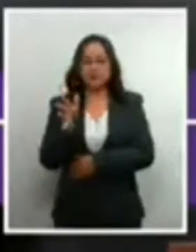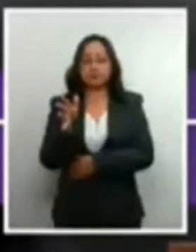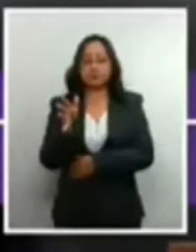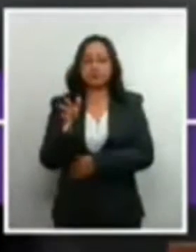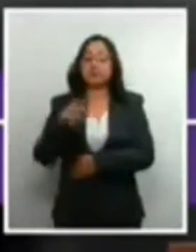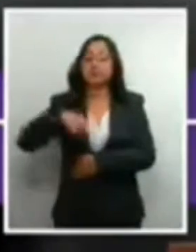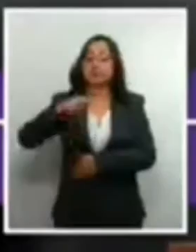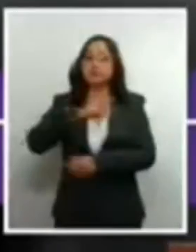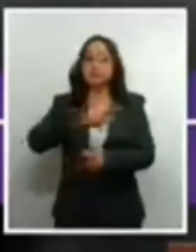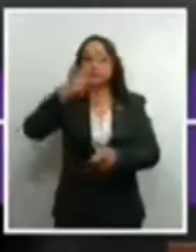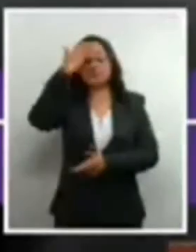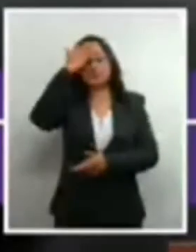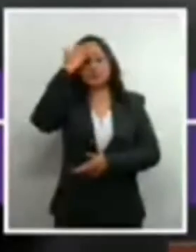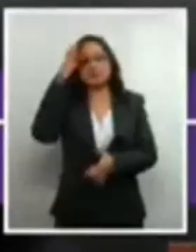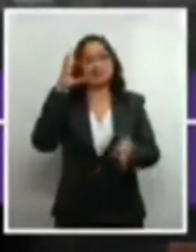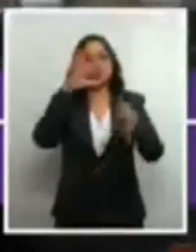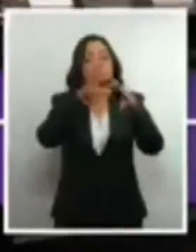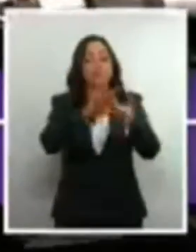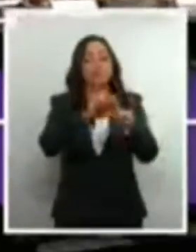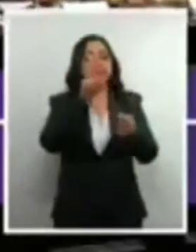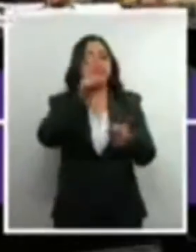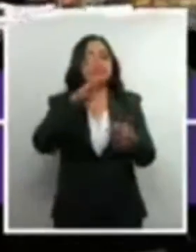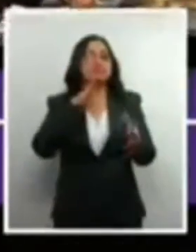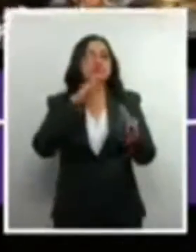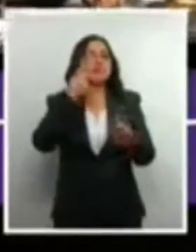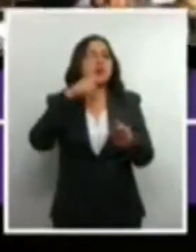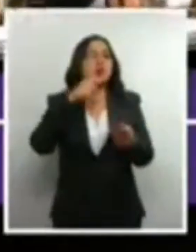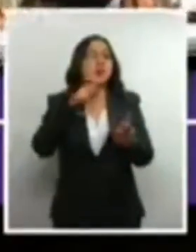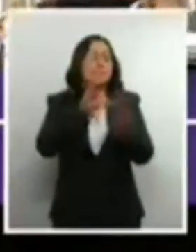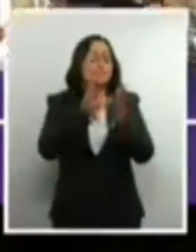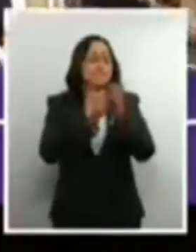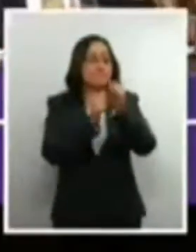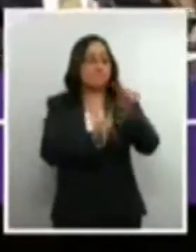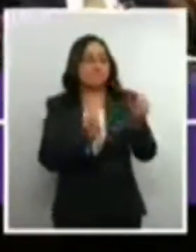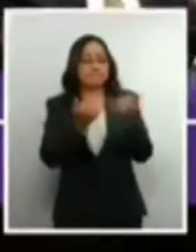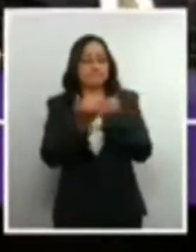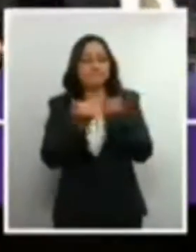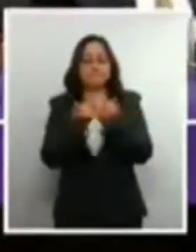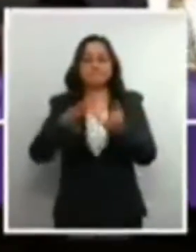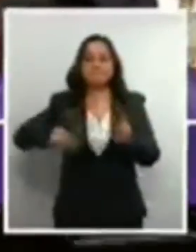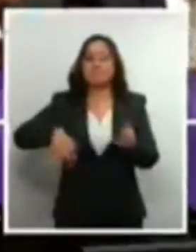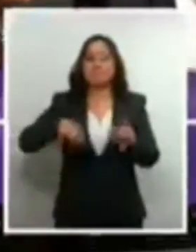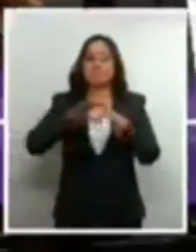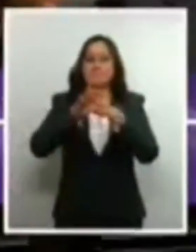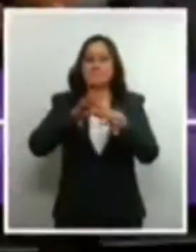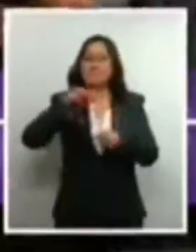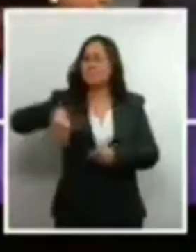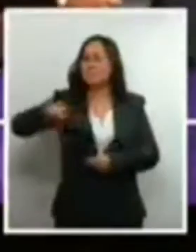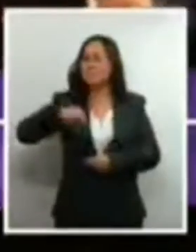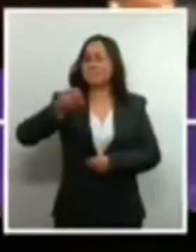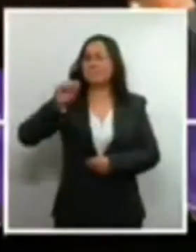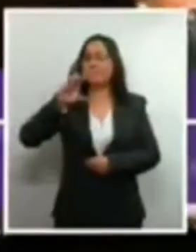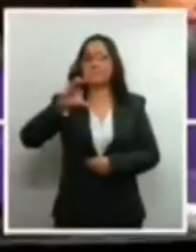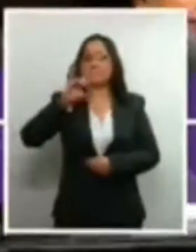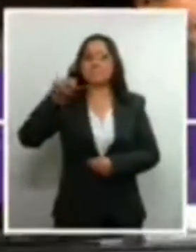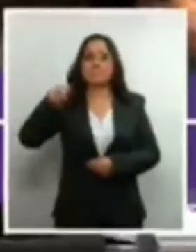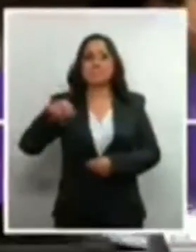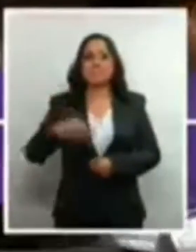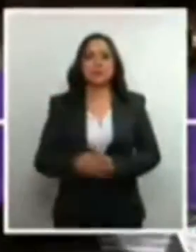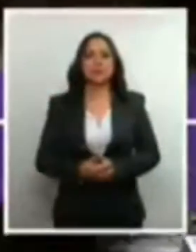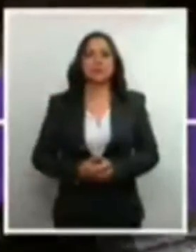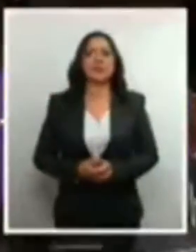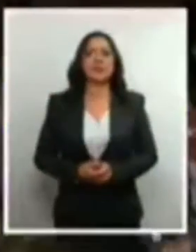reconocimiento y tutela derivan directamente de la Constitución, como lo ha sostenido la Suprema Corte de Justicia de la Nación.